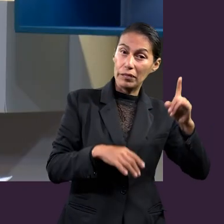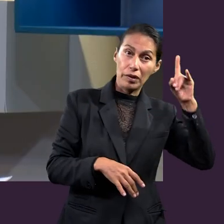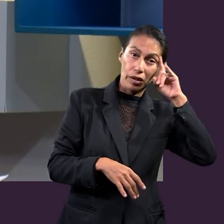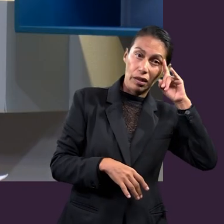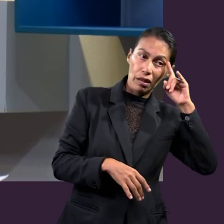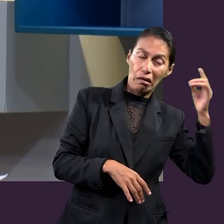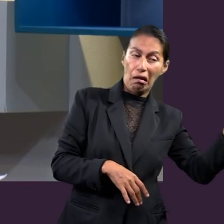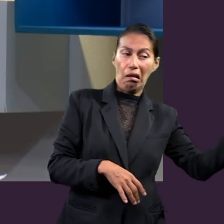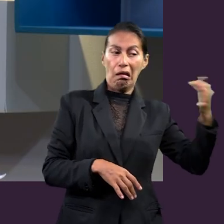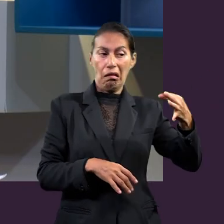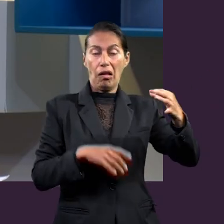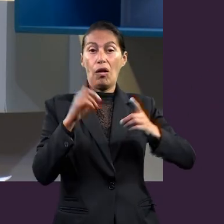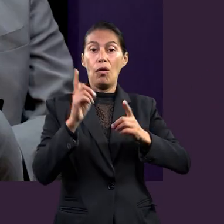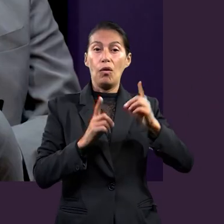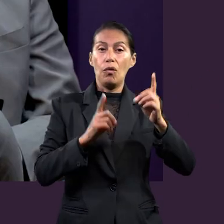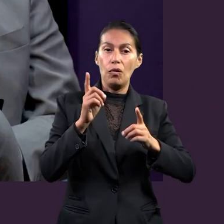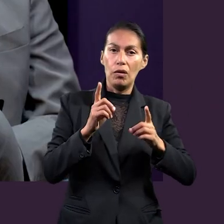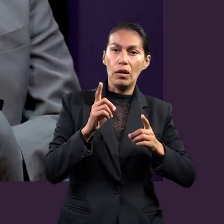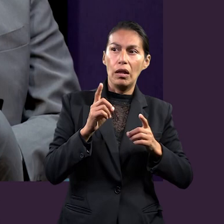mencionaste algo, la duda.